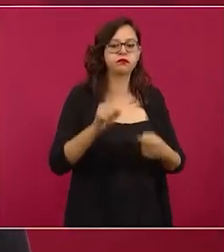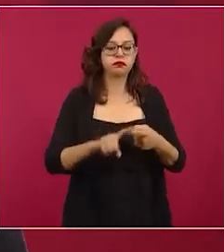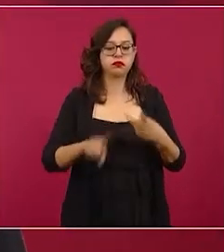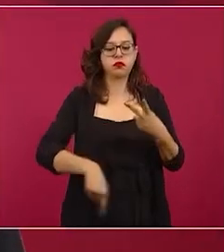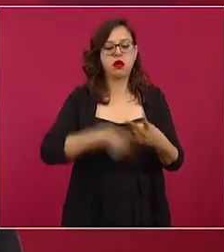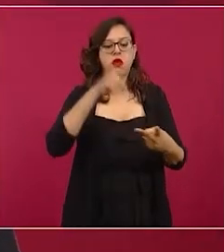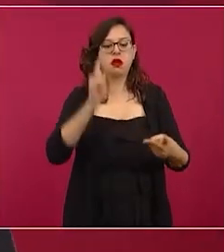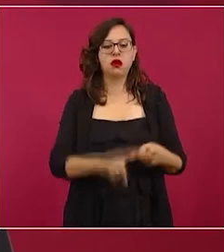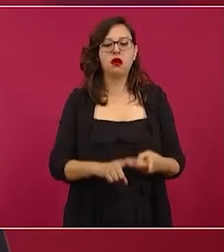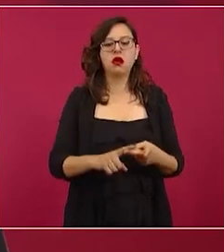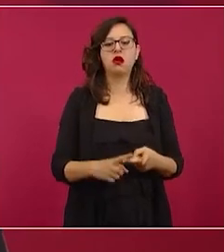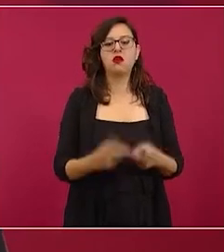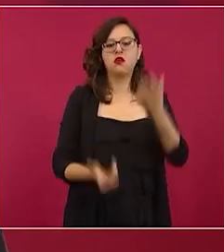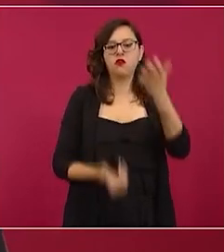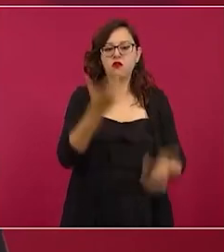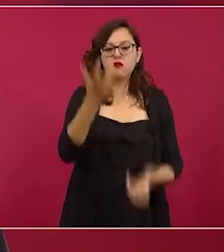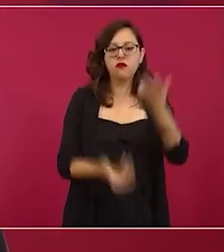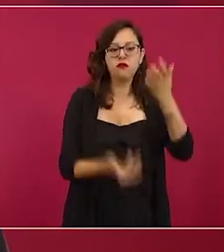molotov.